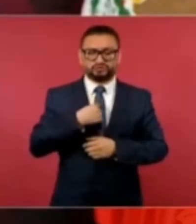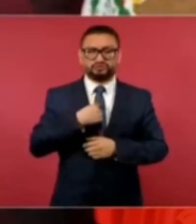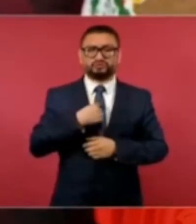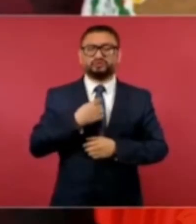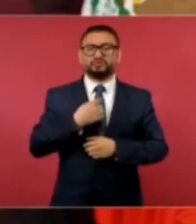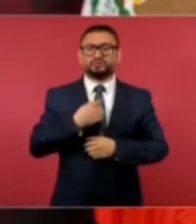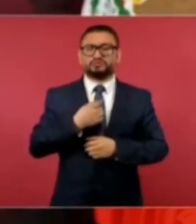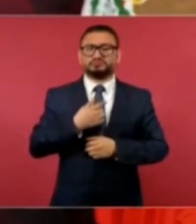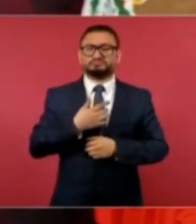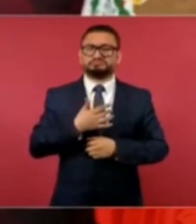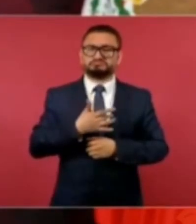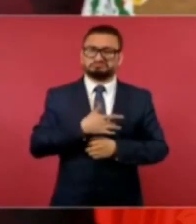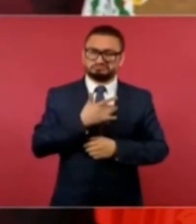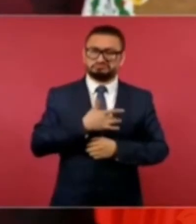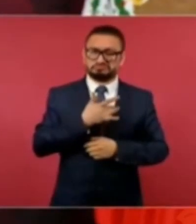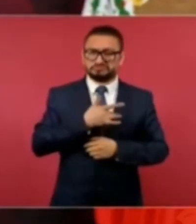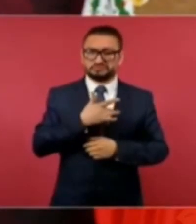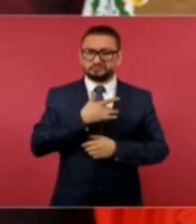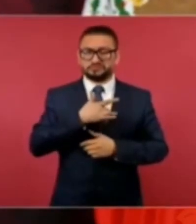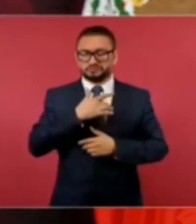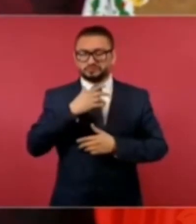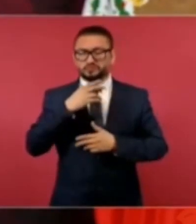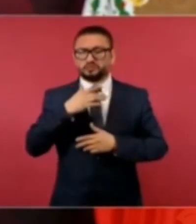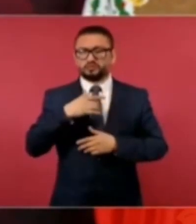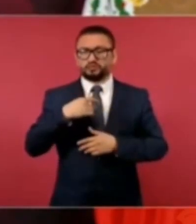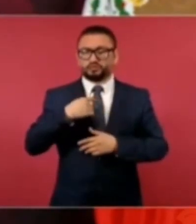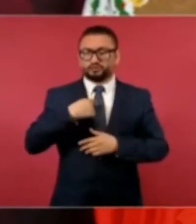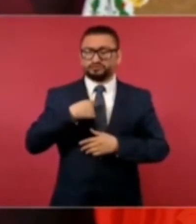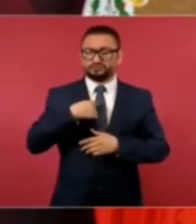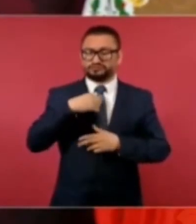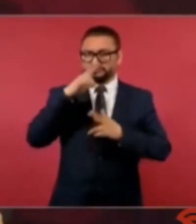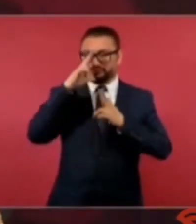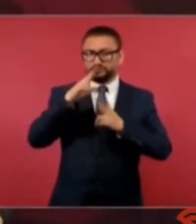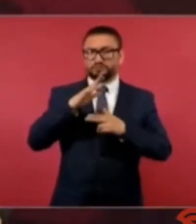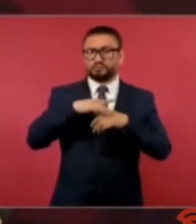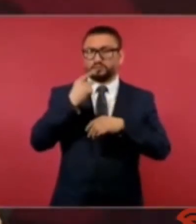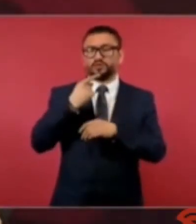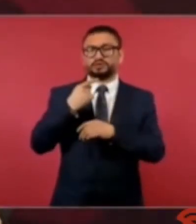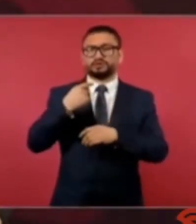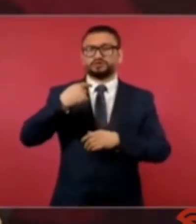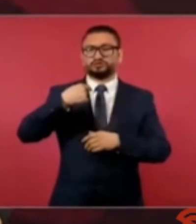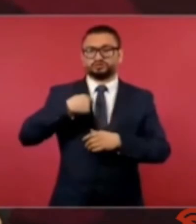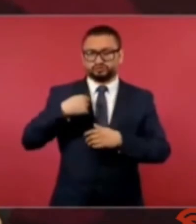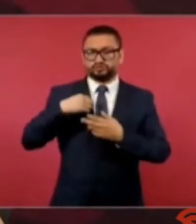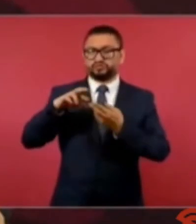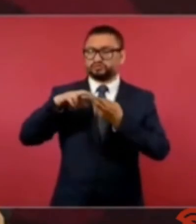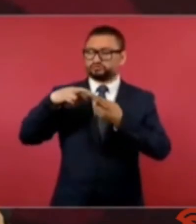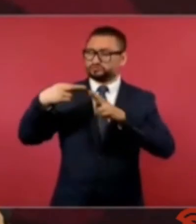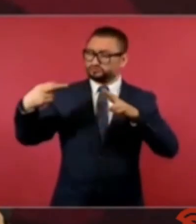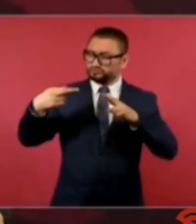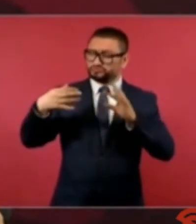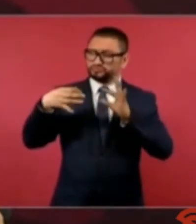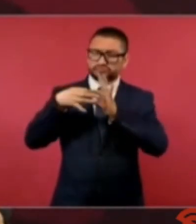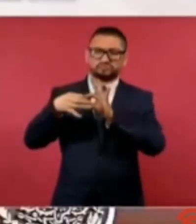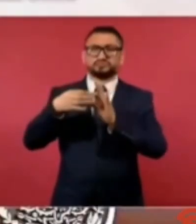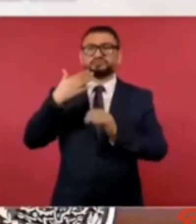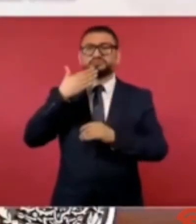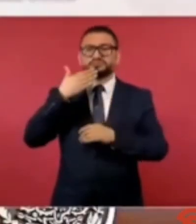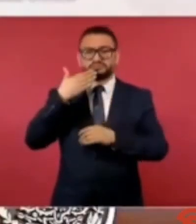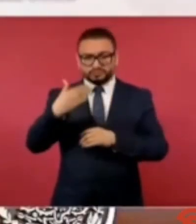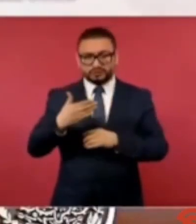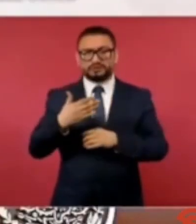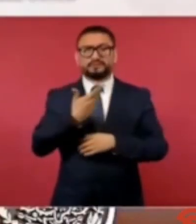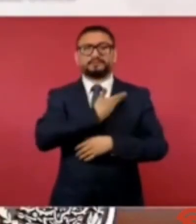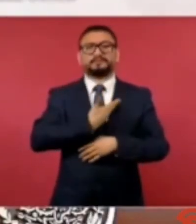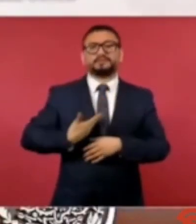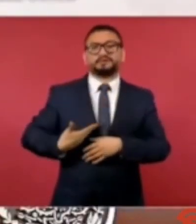de haber llevado una buena relación con el presidente Trump